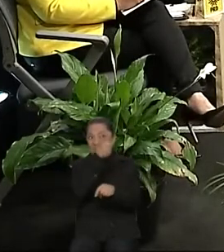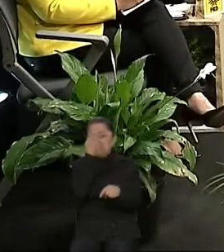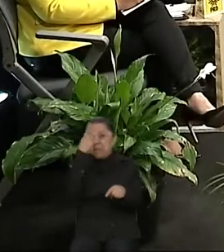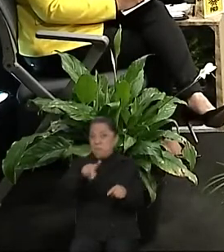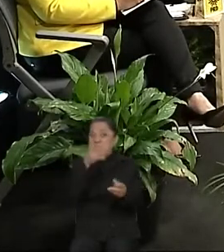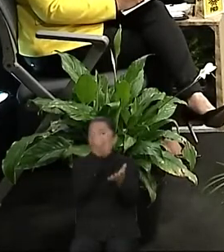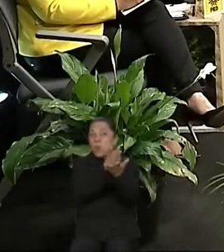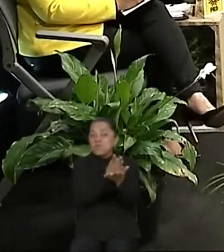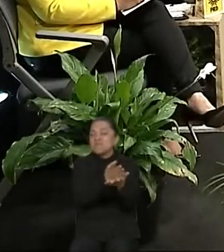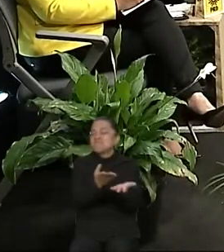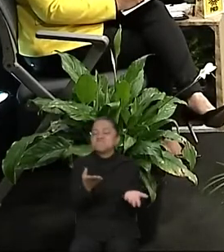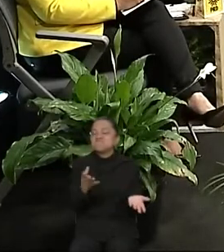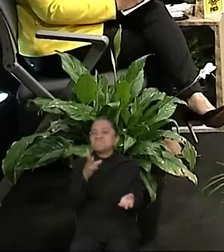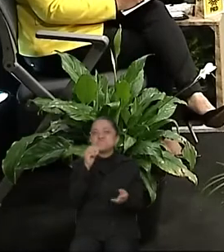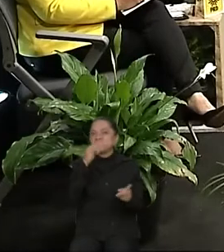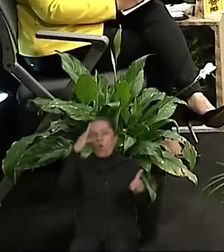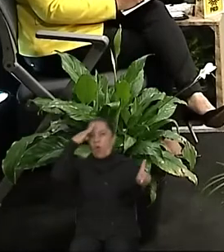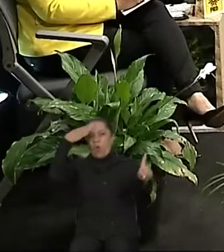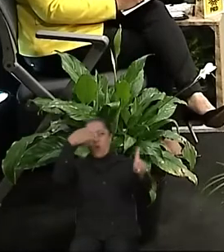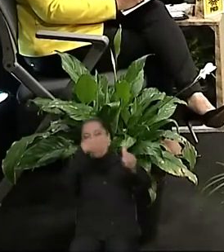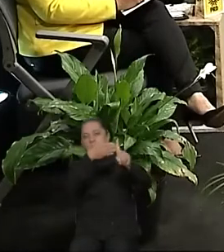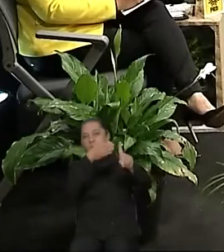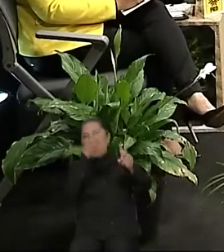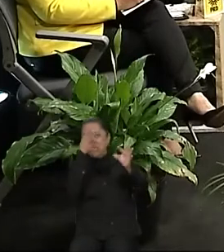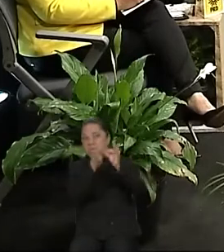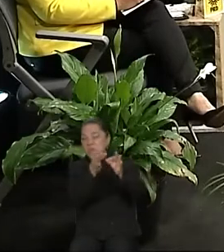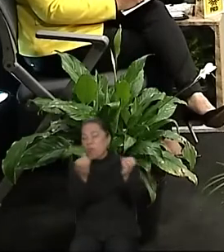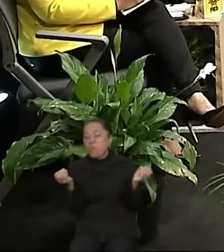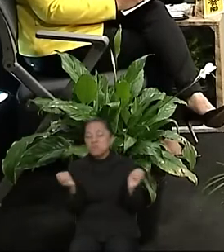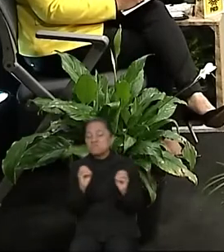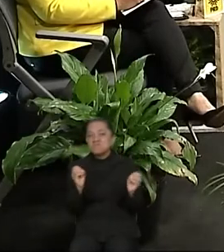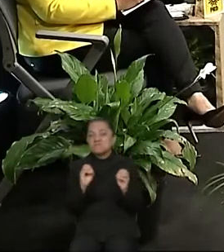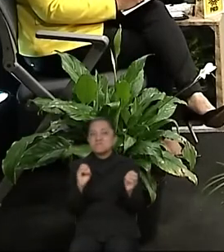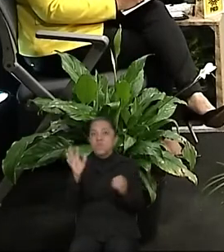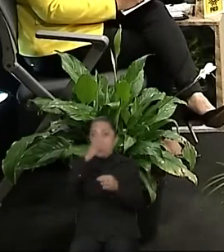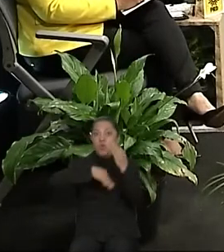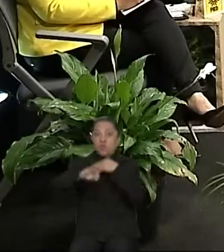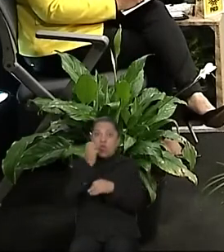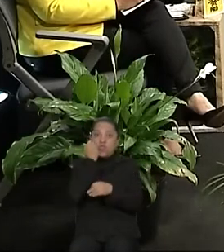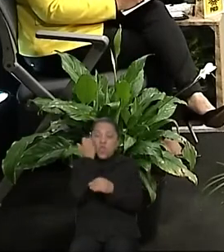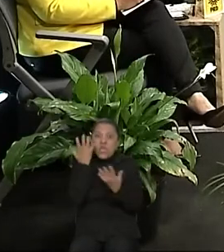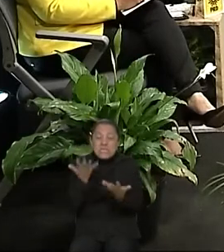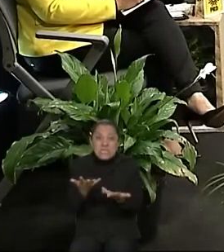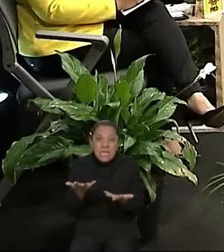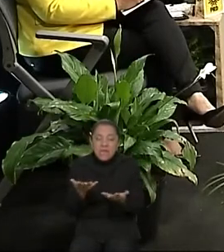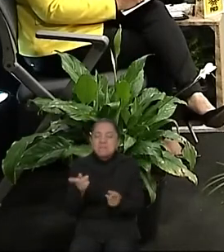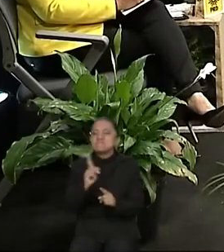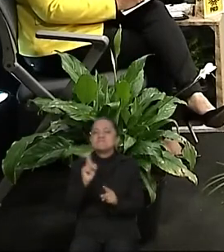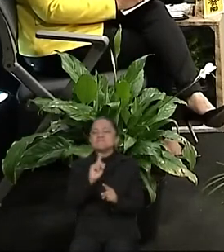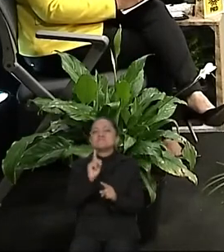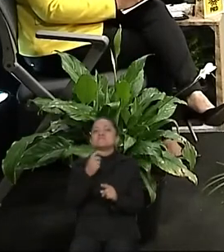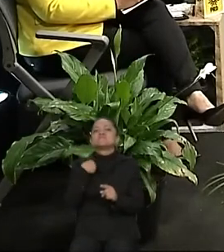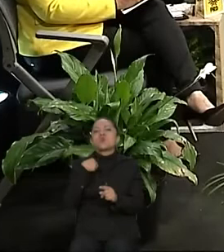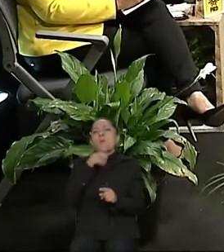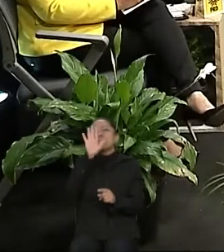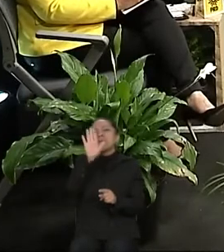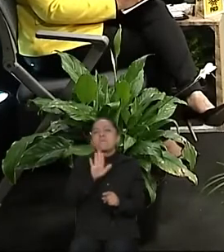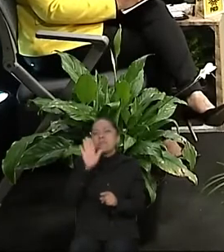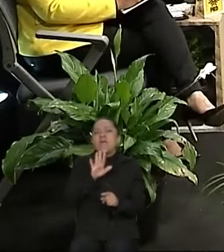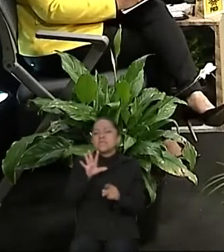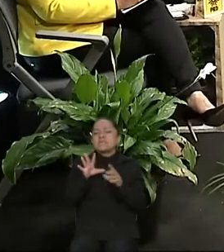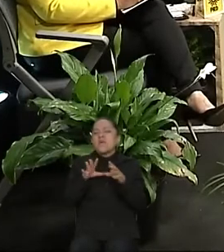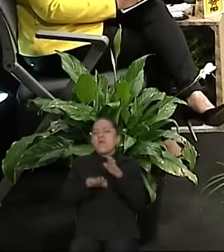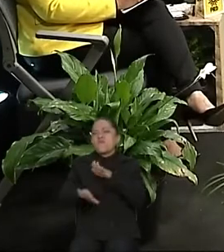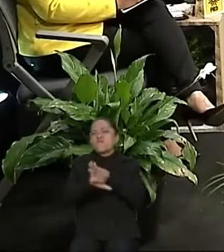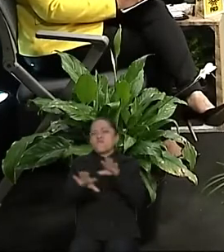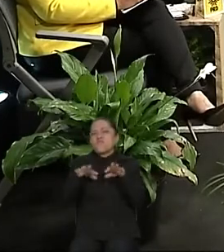con los objetivos ni con las perspectivas de los ciudadanos. Y a mí me parece que es fundamental que con mucha responsabilidad